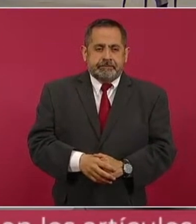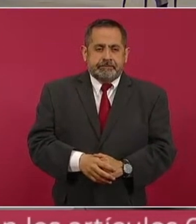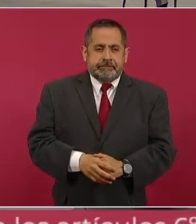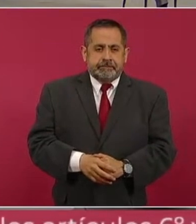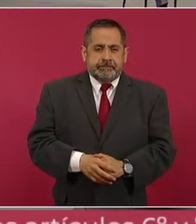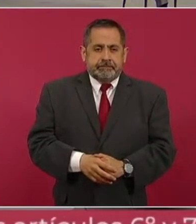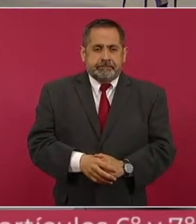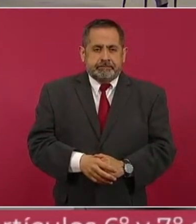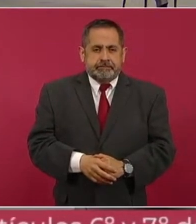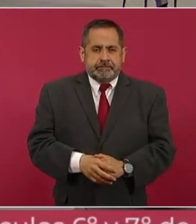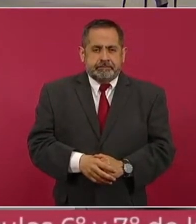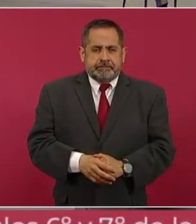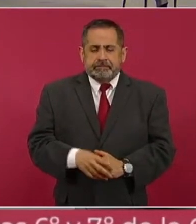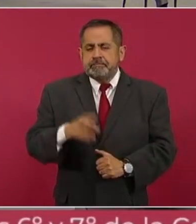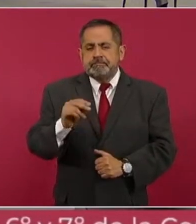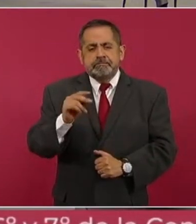no, pero hay uno.